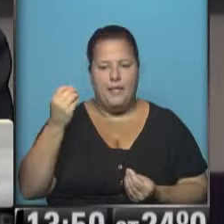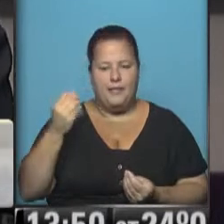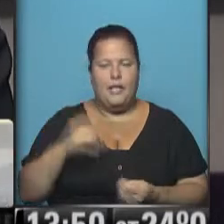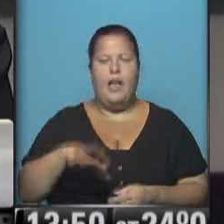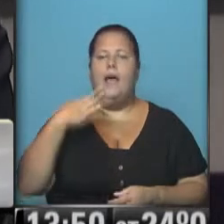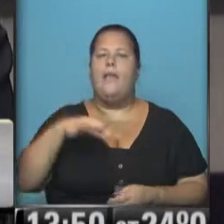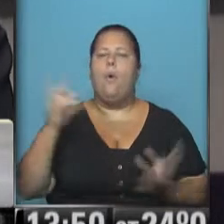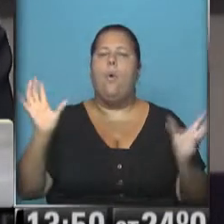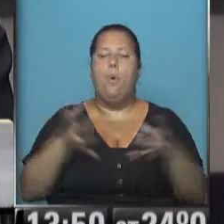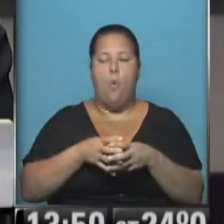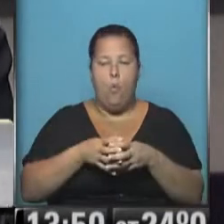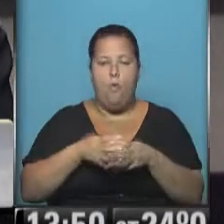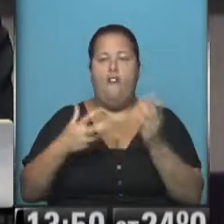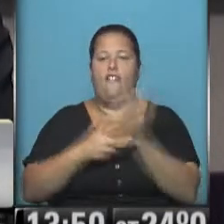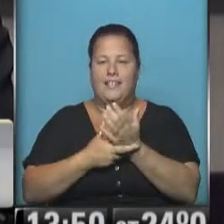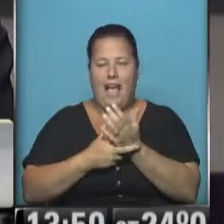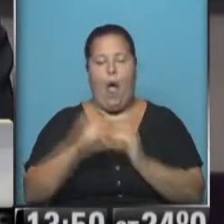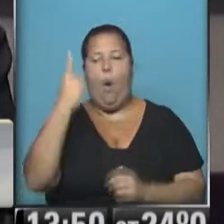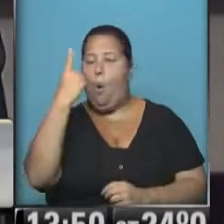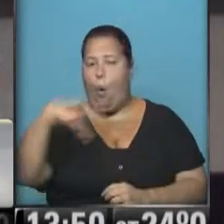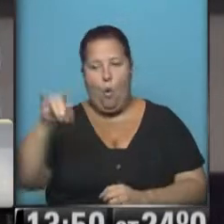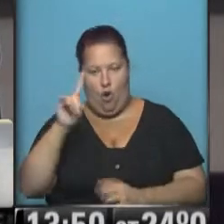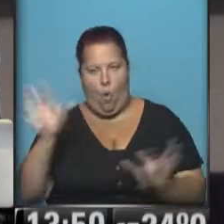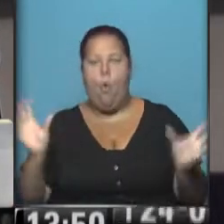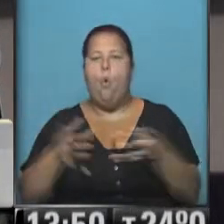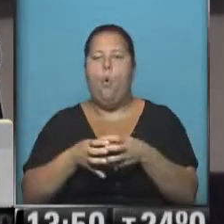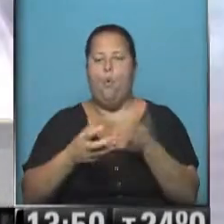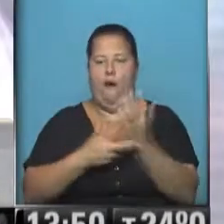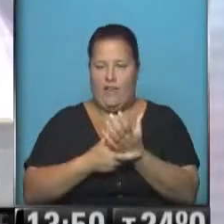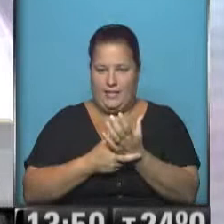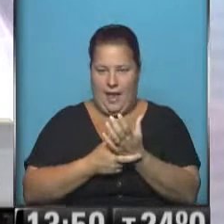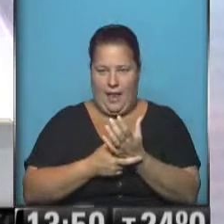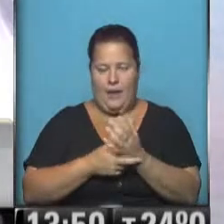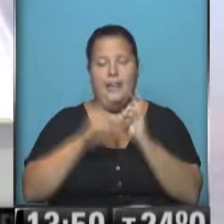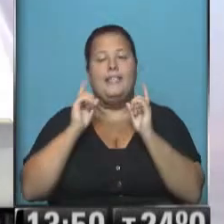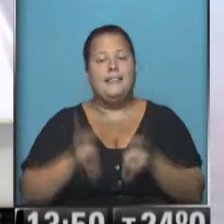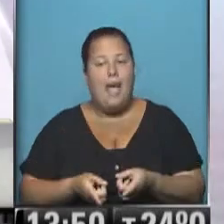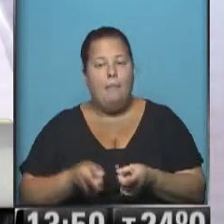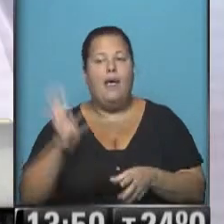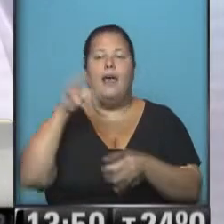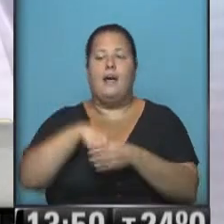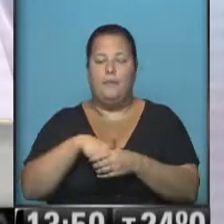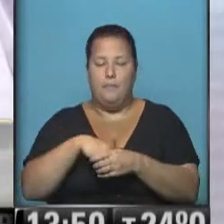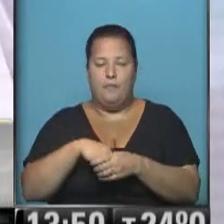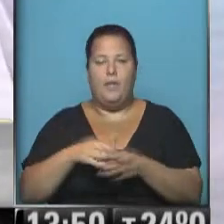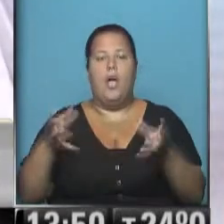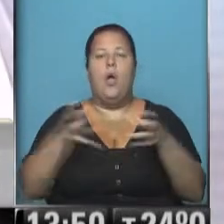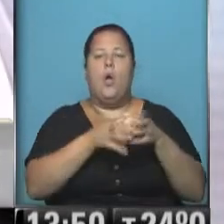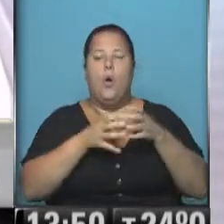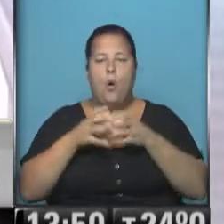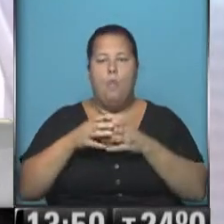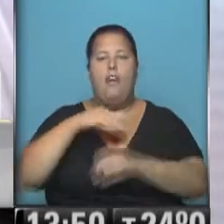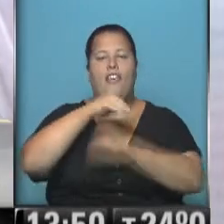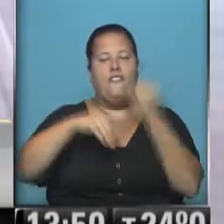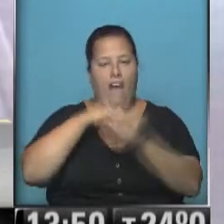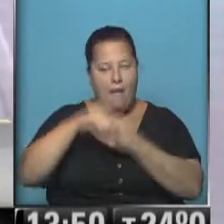En que haya un grupo de fiscales, no un solo fiscal, sino un grupo. Y que al mismo tiempo participen las organizaciones de